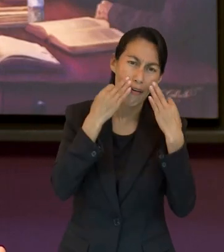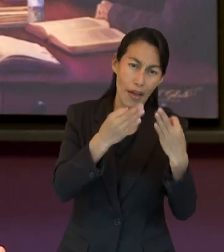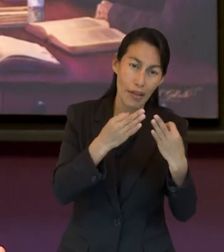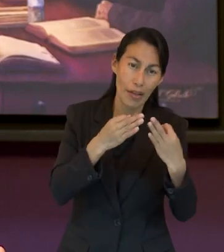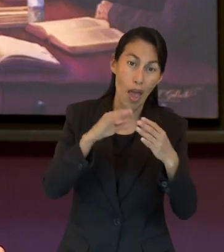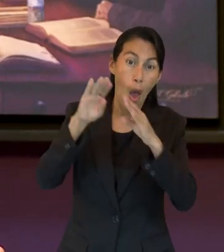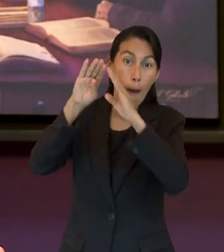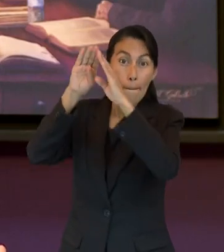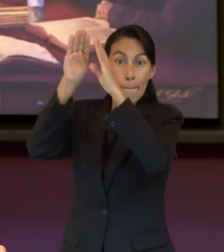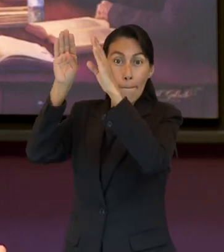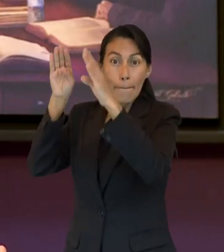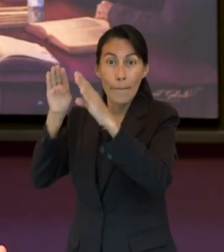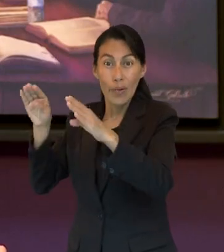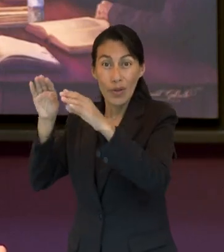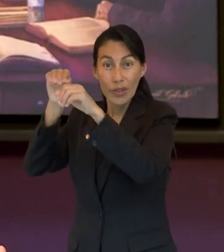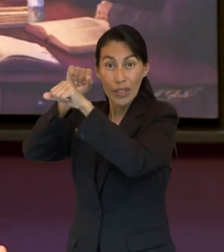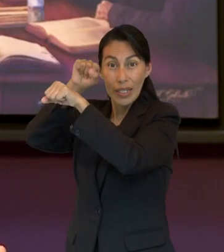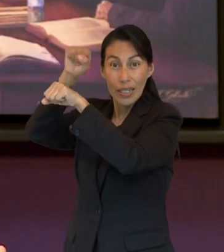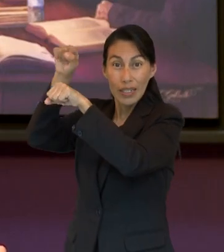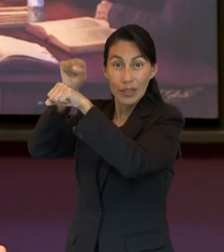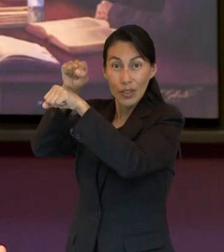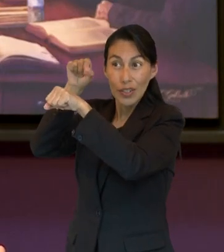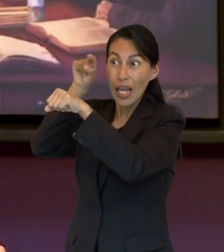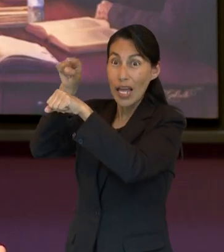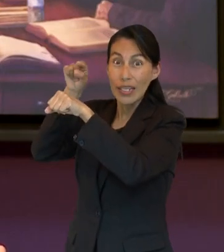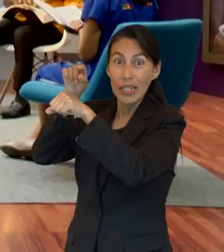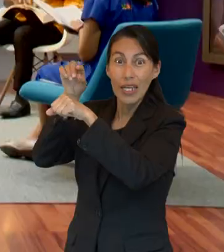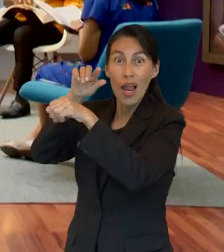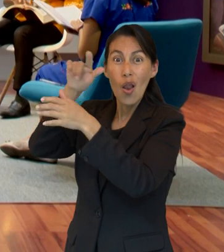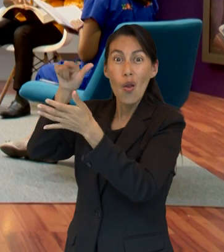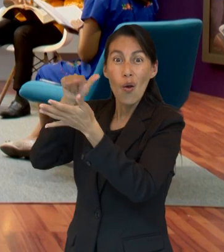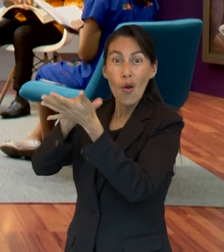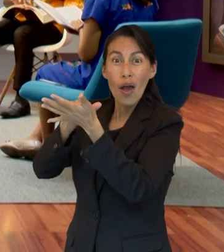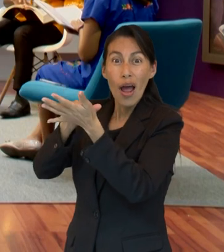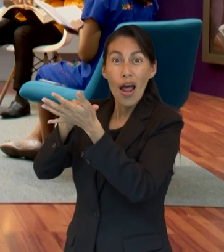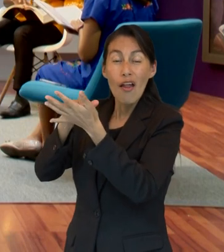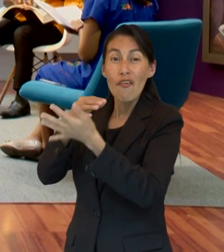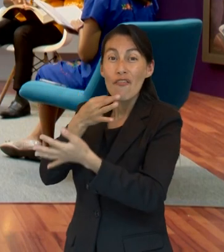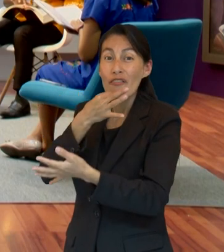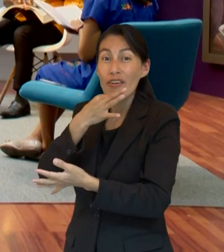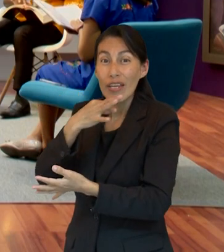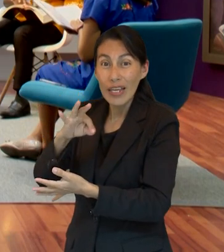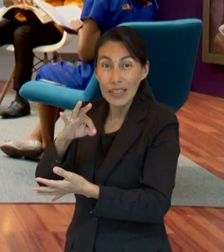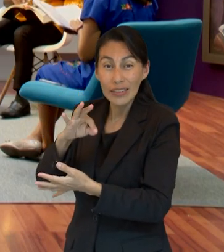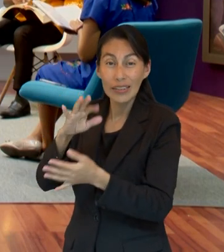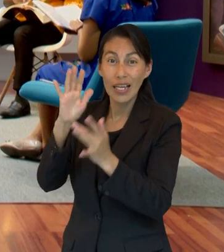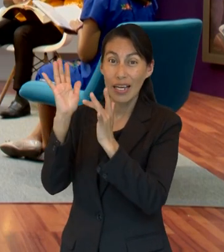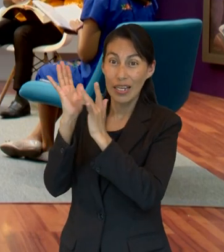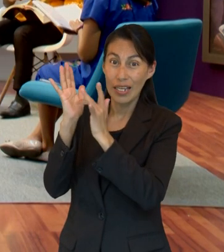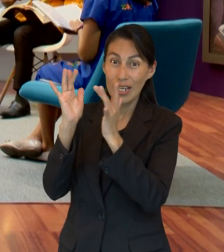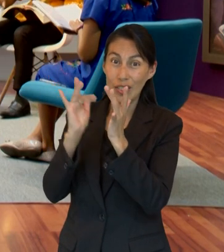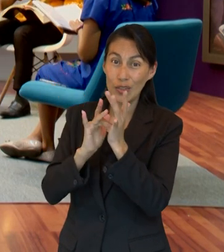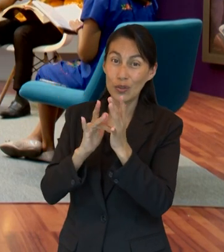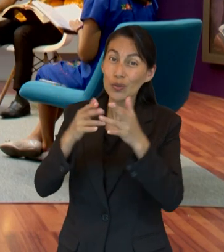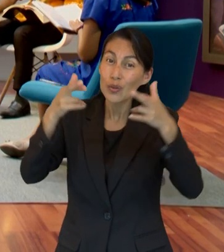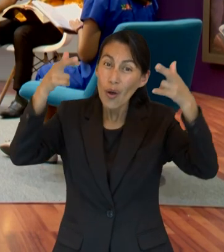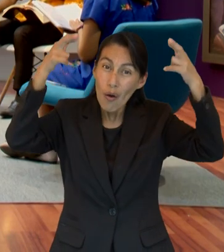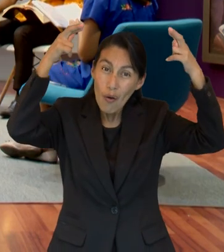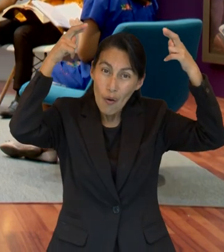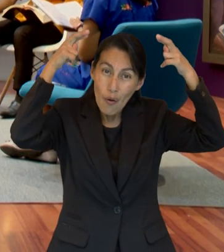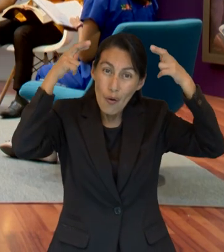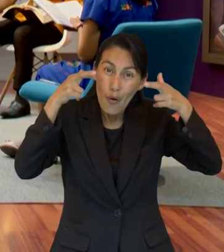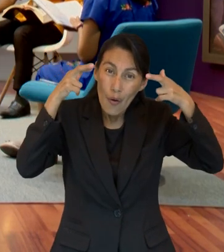es un lugar de celebración. Un lugar donde Jesús es coronado, donde Jesús es